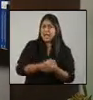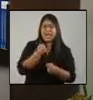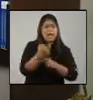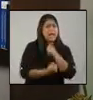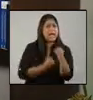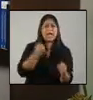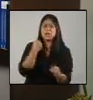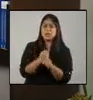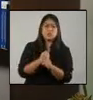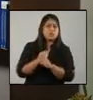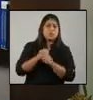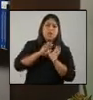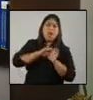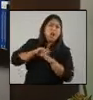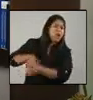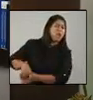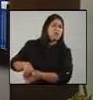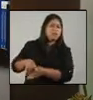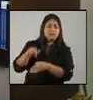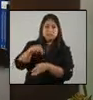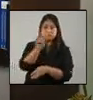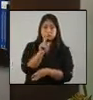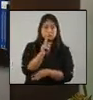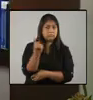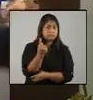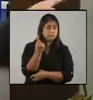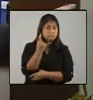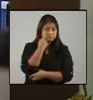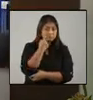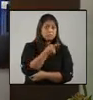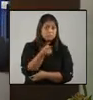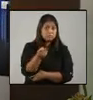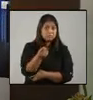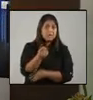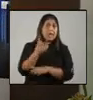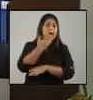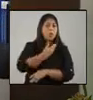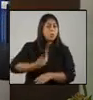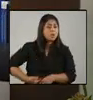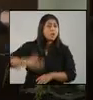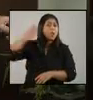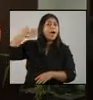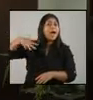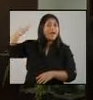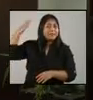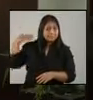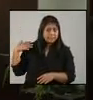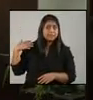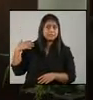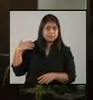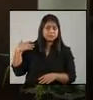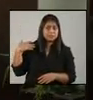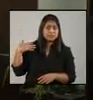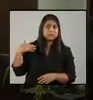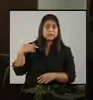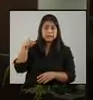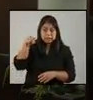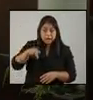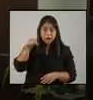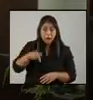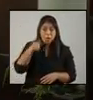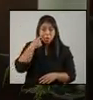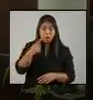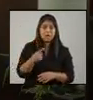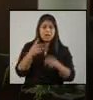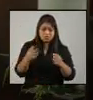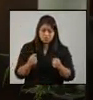que no quieren darle importancia, que fueron gobiernos anteriores. De ese reforzamiento de